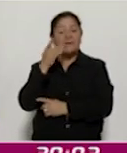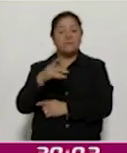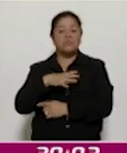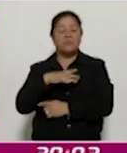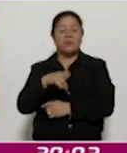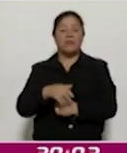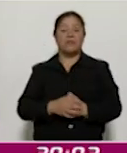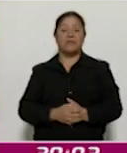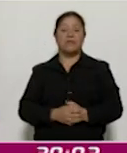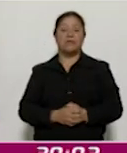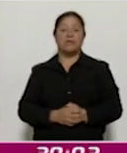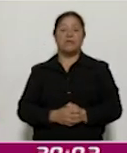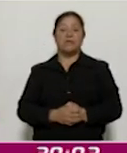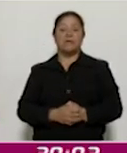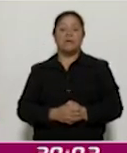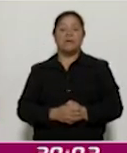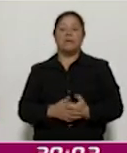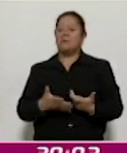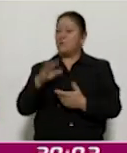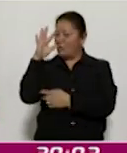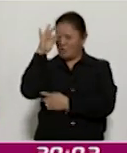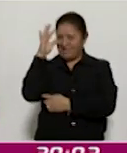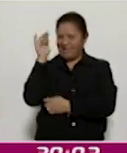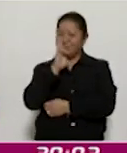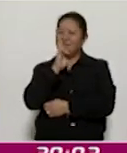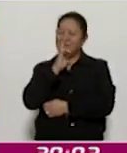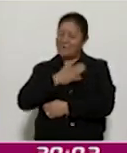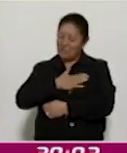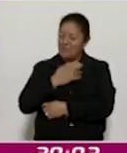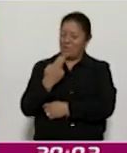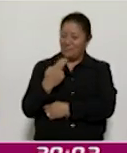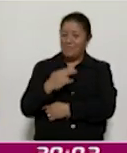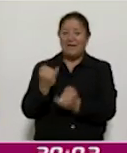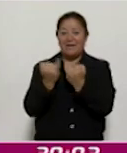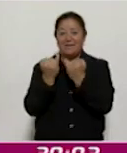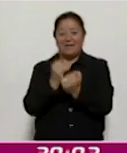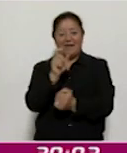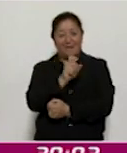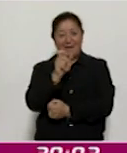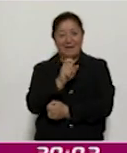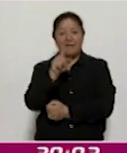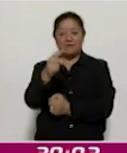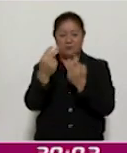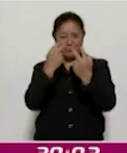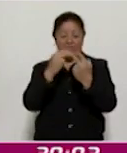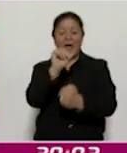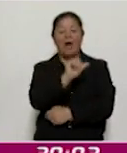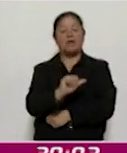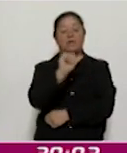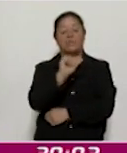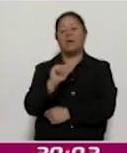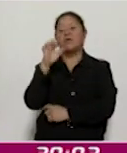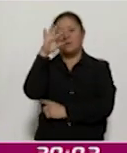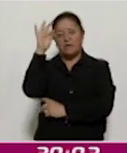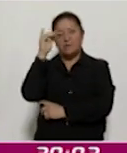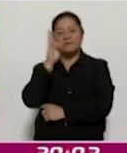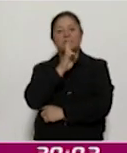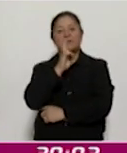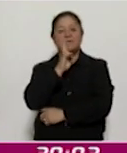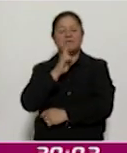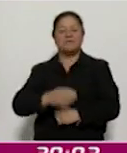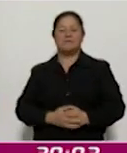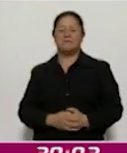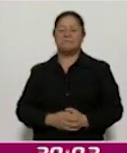encontramos como Coracyt Noticias. Al igual que en la red X, usted nos puede seguir como arroba Coracyt Noticias.